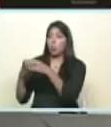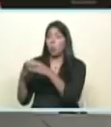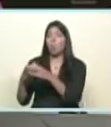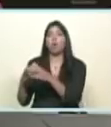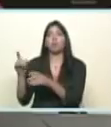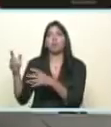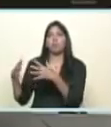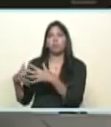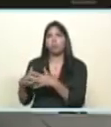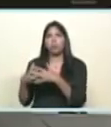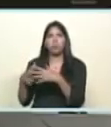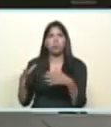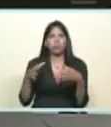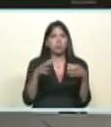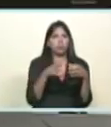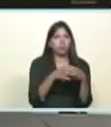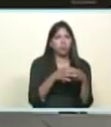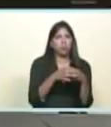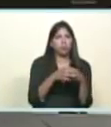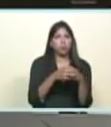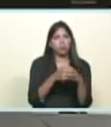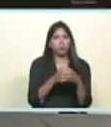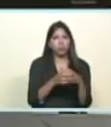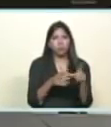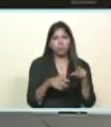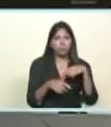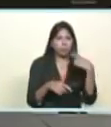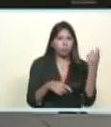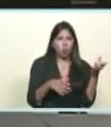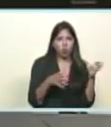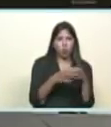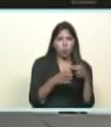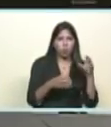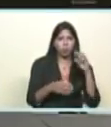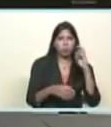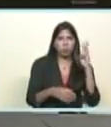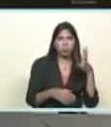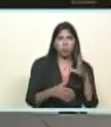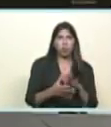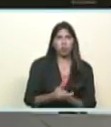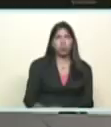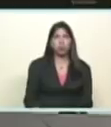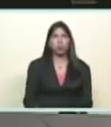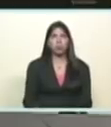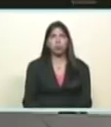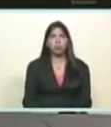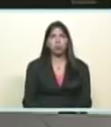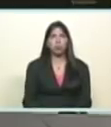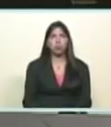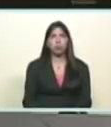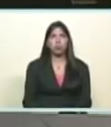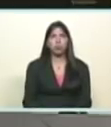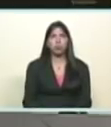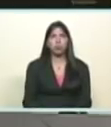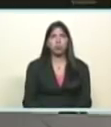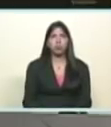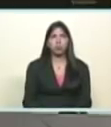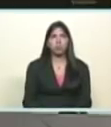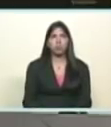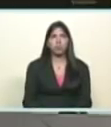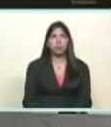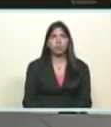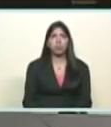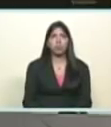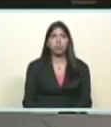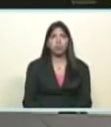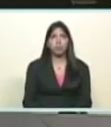estadio de los Dodgers de Los Ángeles la final de las grandes ligas que llaman la serie mundial no es serie mundial es la serie final de las grandes